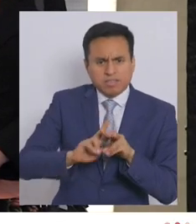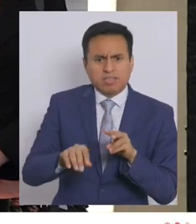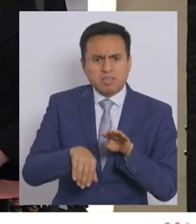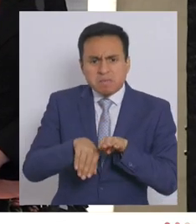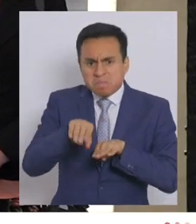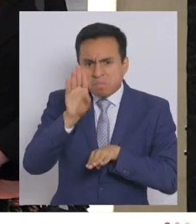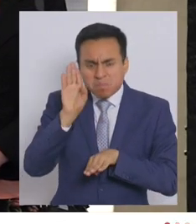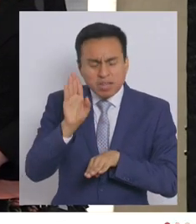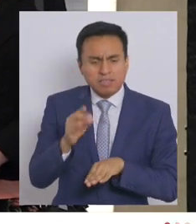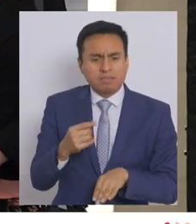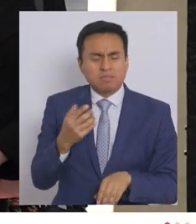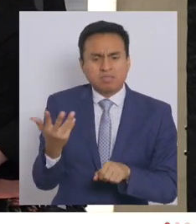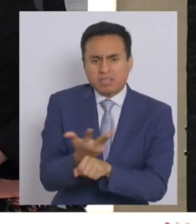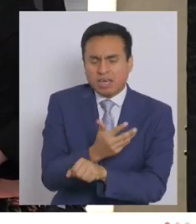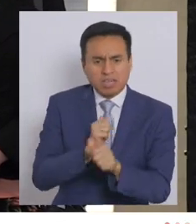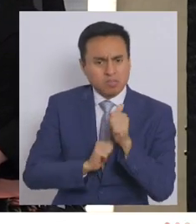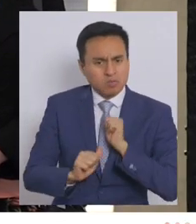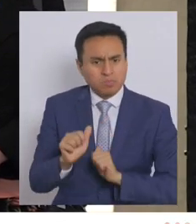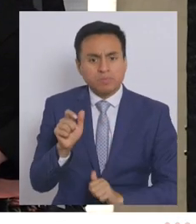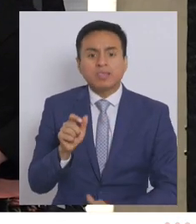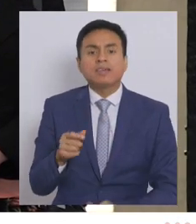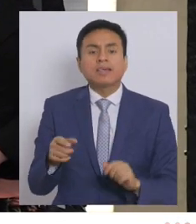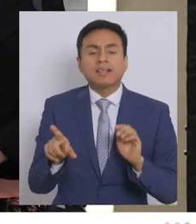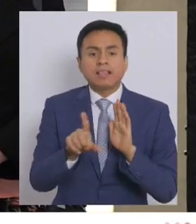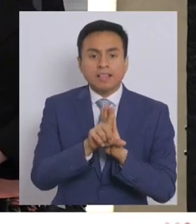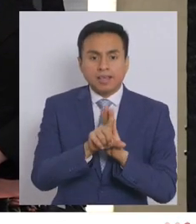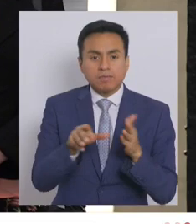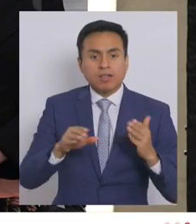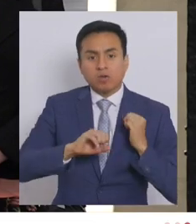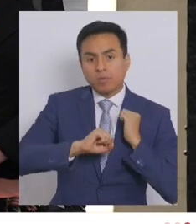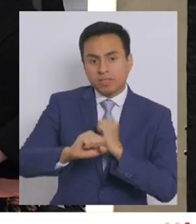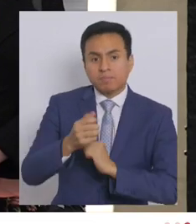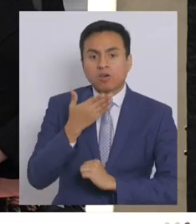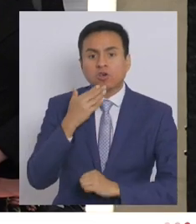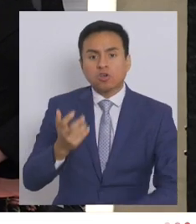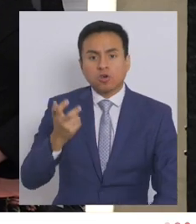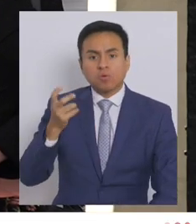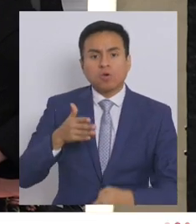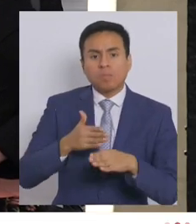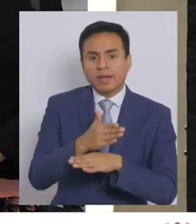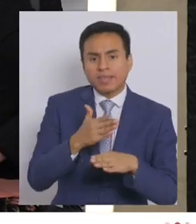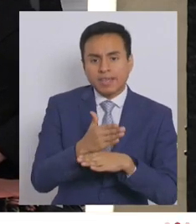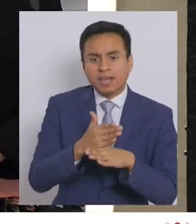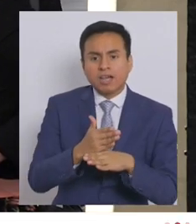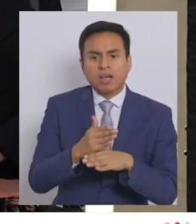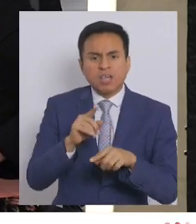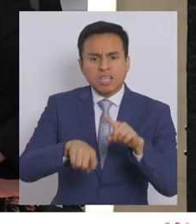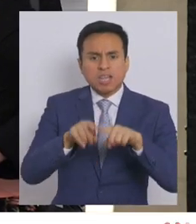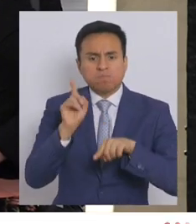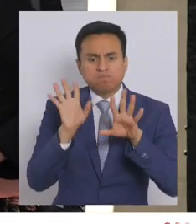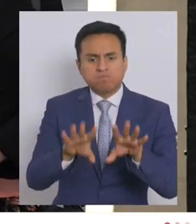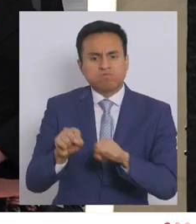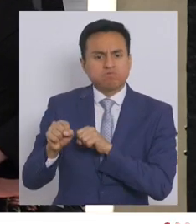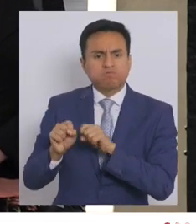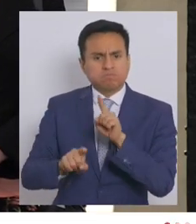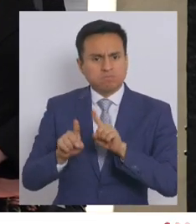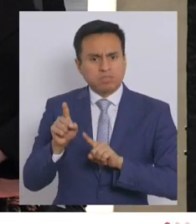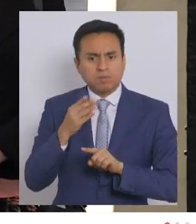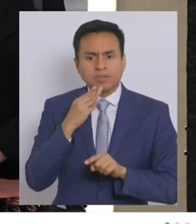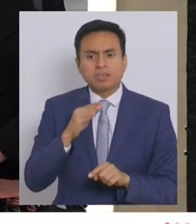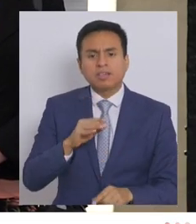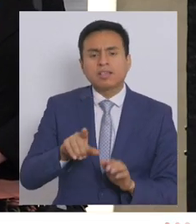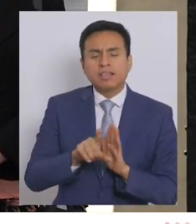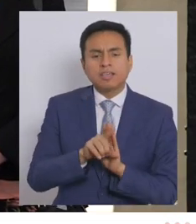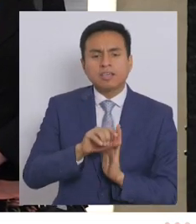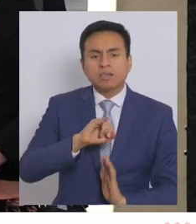causan tanto daño. La ley para combatir mejor el robo de madera o la usurpación de tierras. La ley Juan